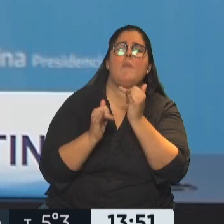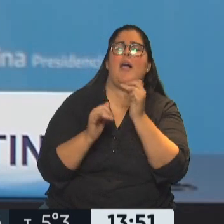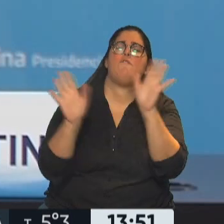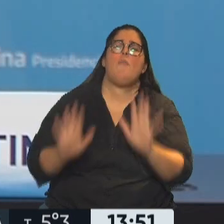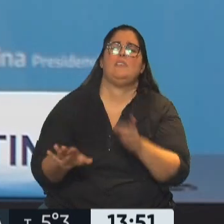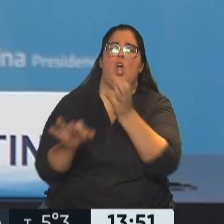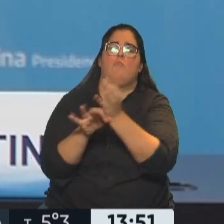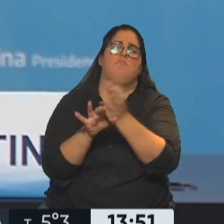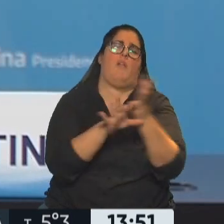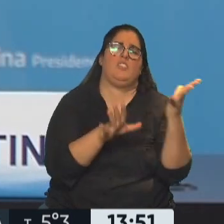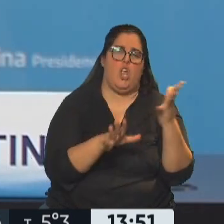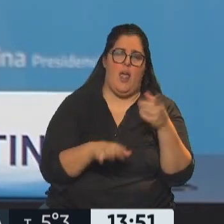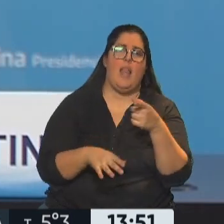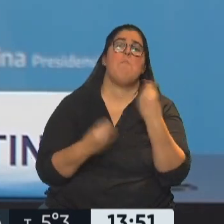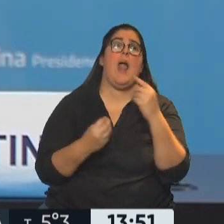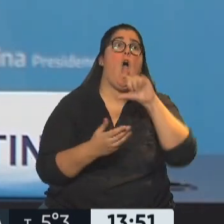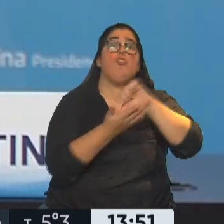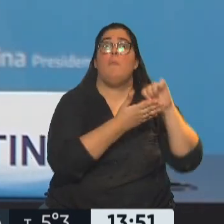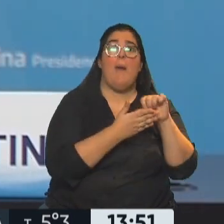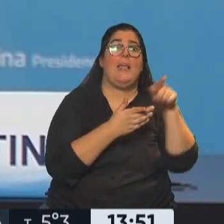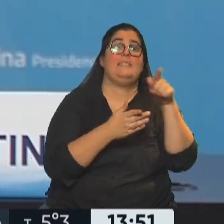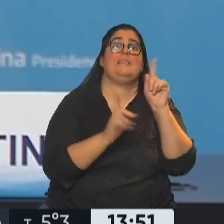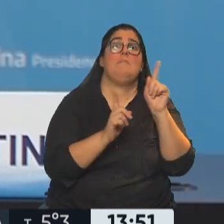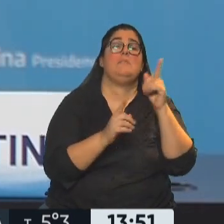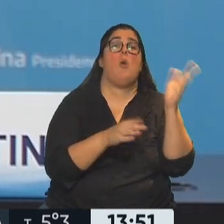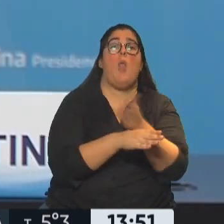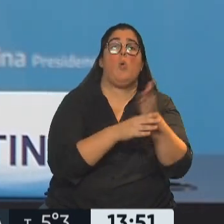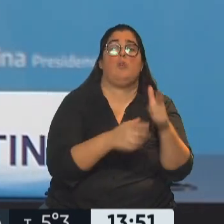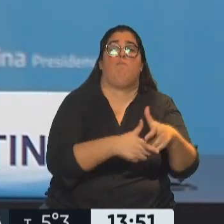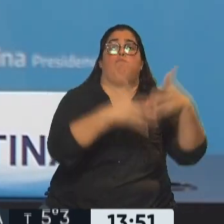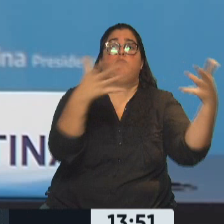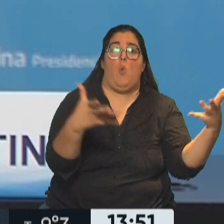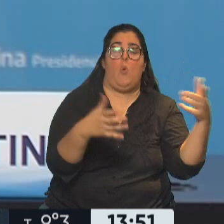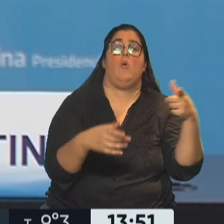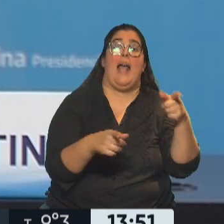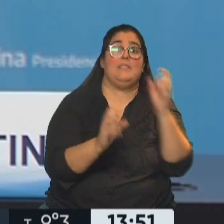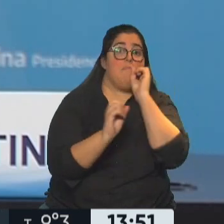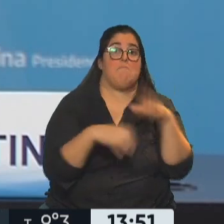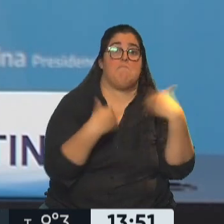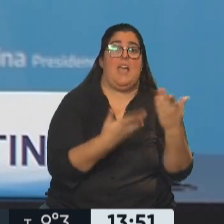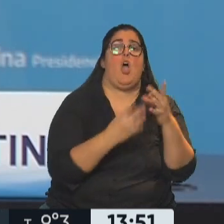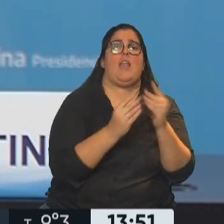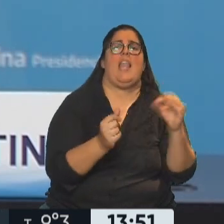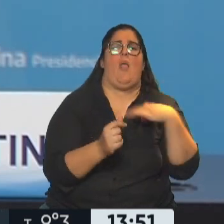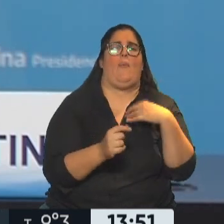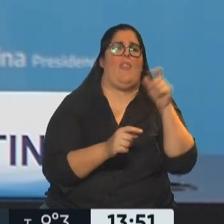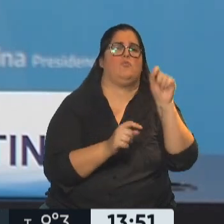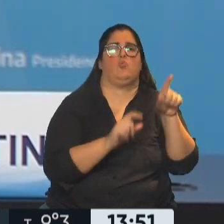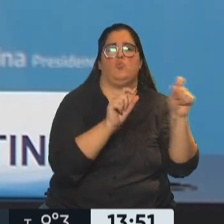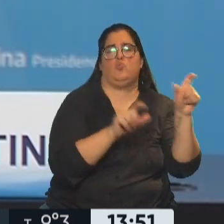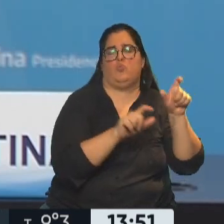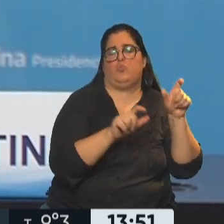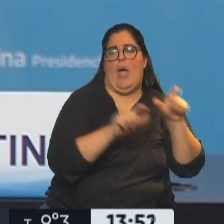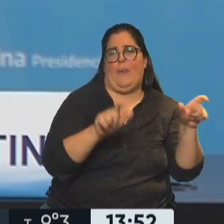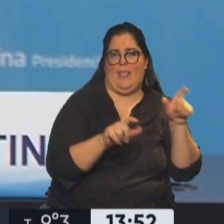para que otros países hagan crecer su eficiencia productiva y mejoren así la calidad de vida de sus habitantes.